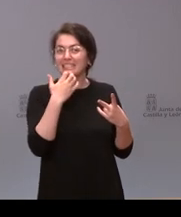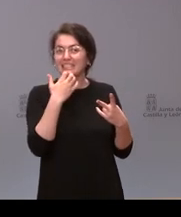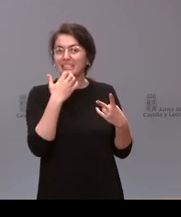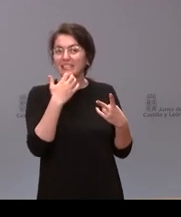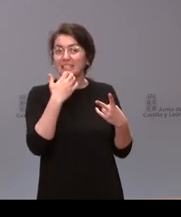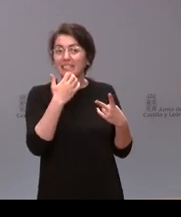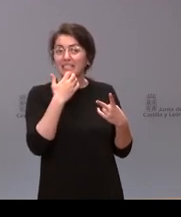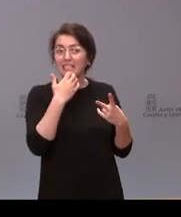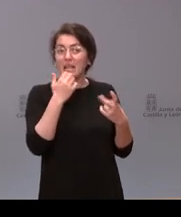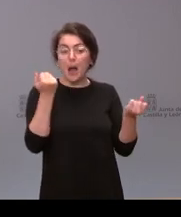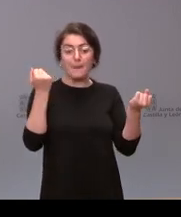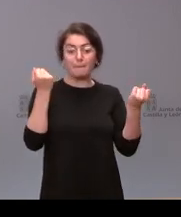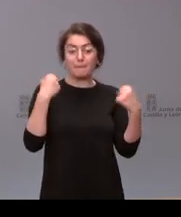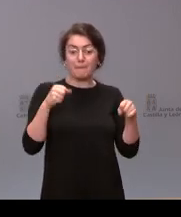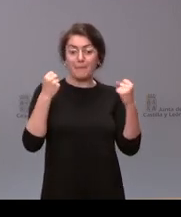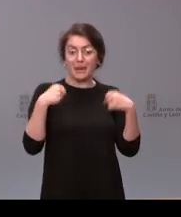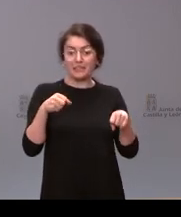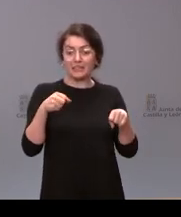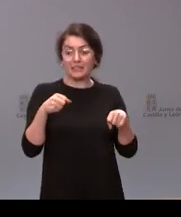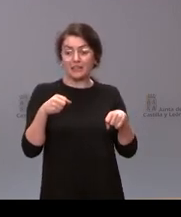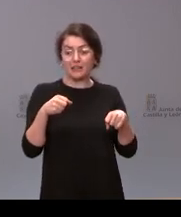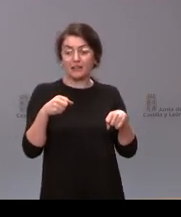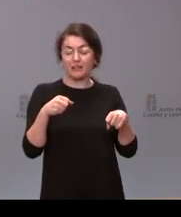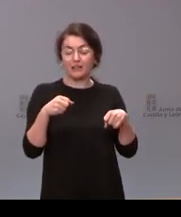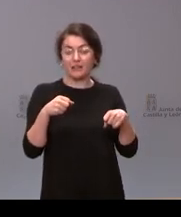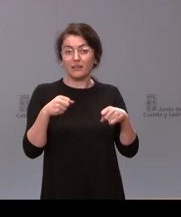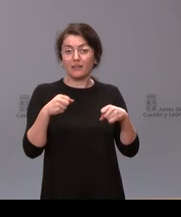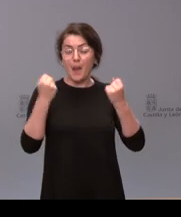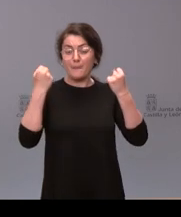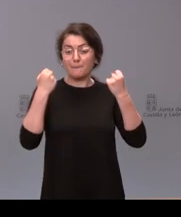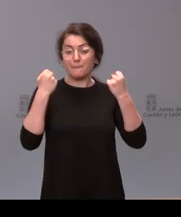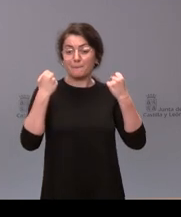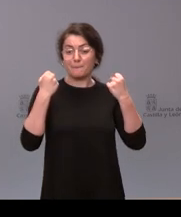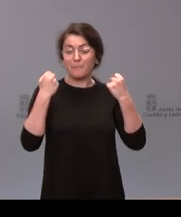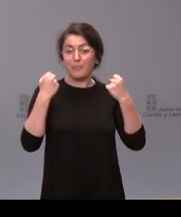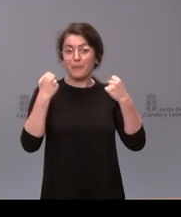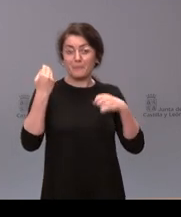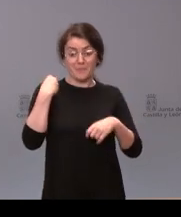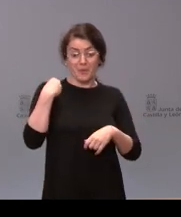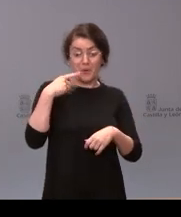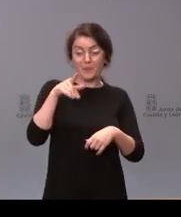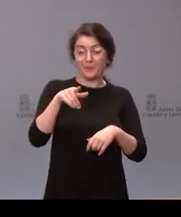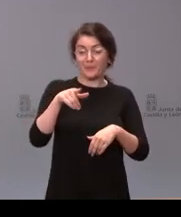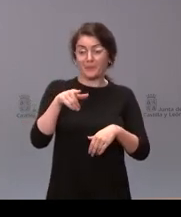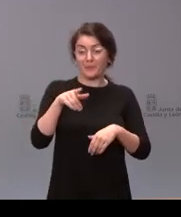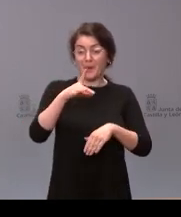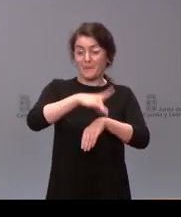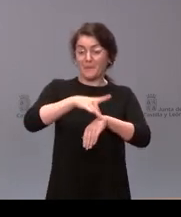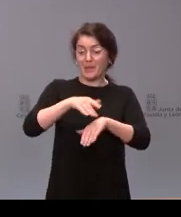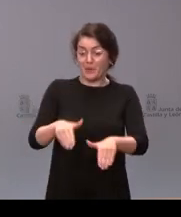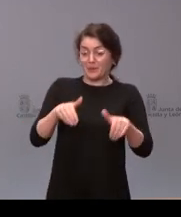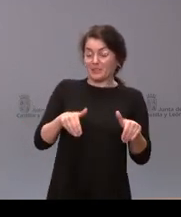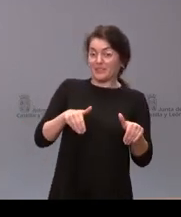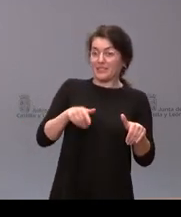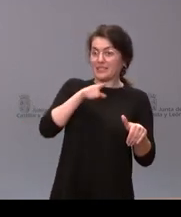prácticas por las cuales los doctores que, por un lado, ejercen su derecho a no realizar esos abortos en la sanidad pública